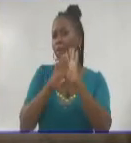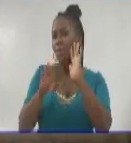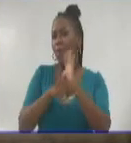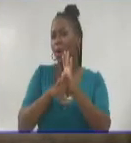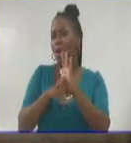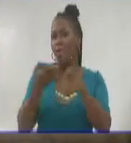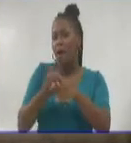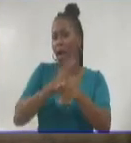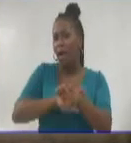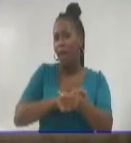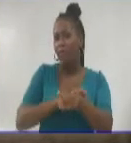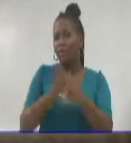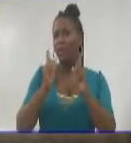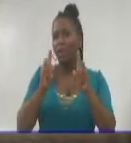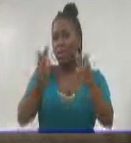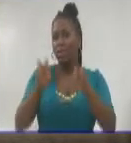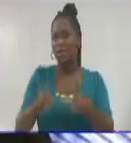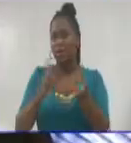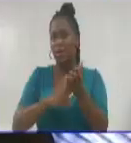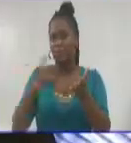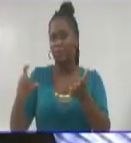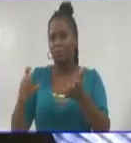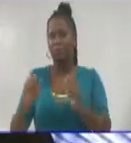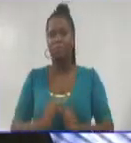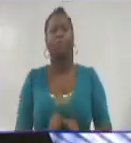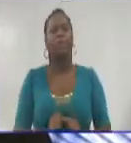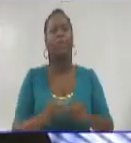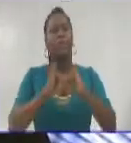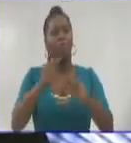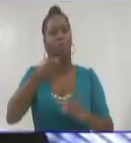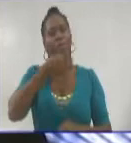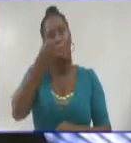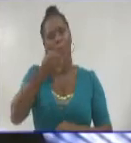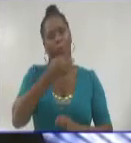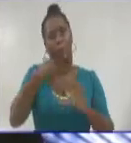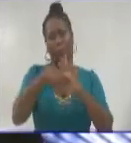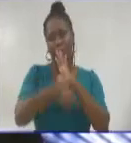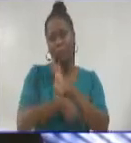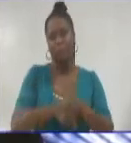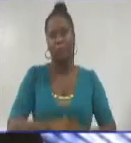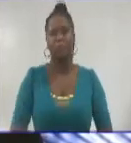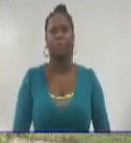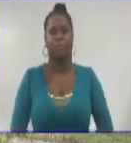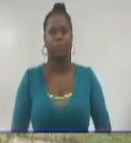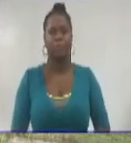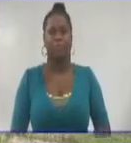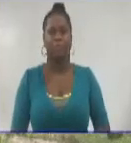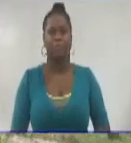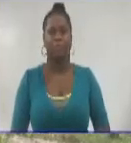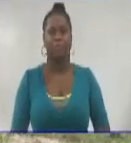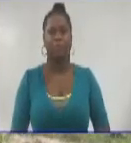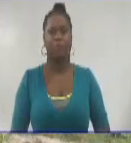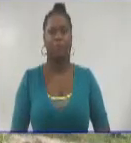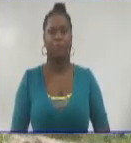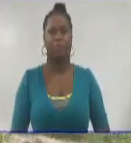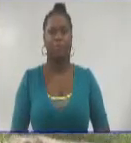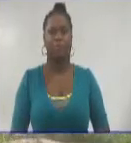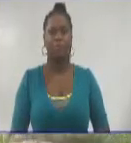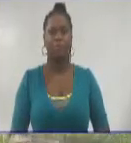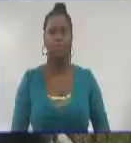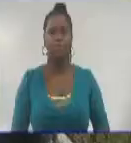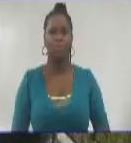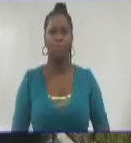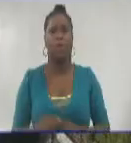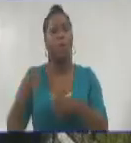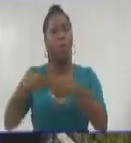a la Asamblea Municipal del Partido. El periodista Oresto Río ahora nos informa. Las limitaciones de